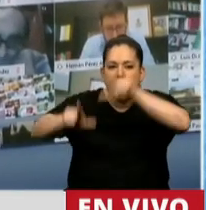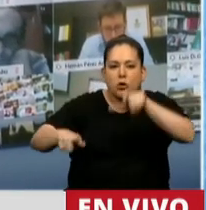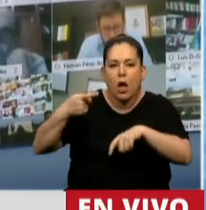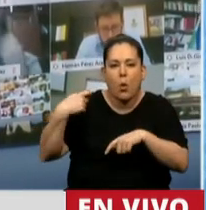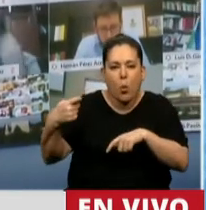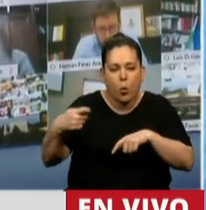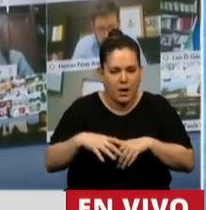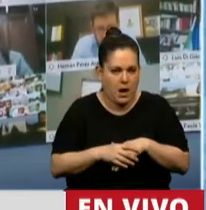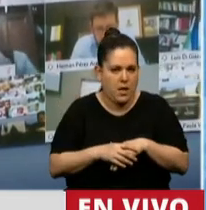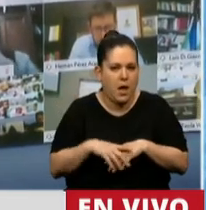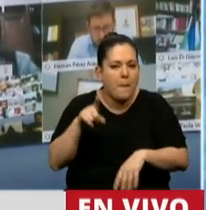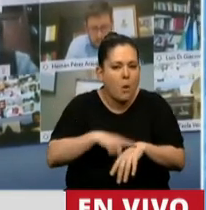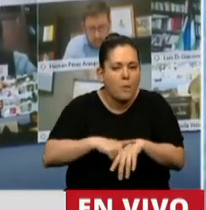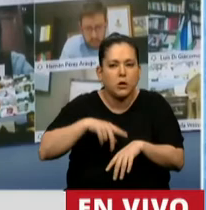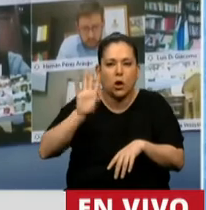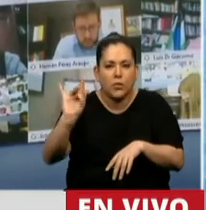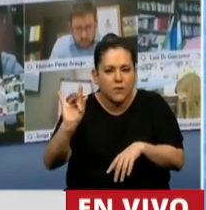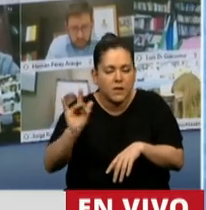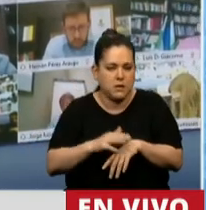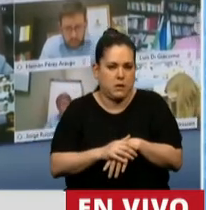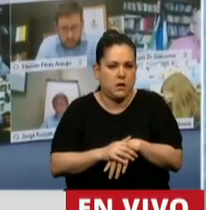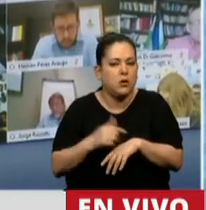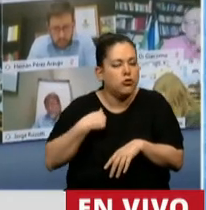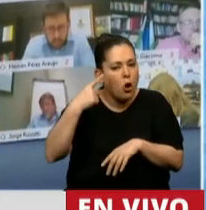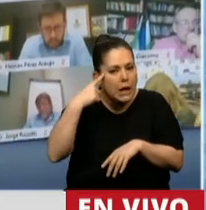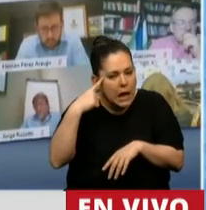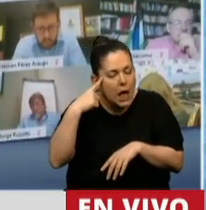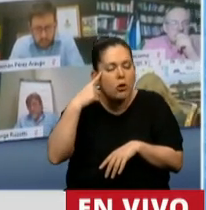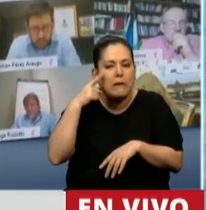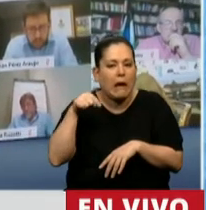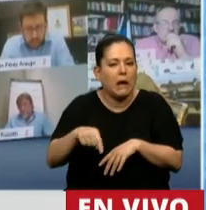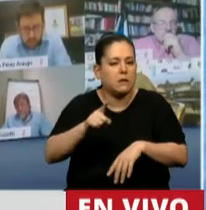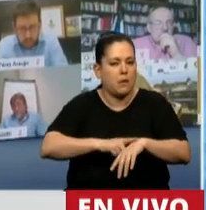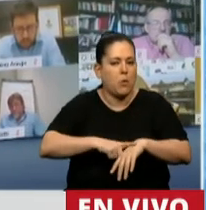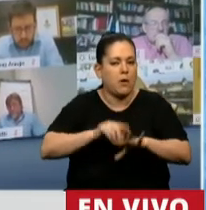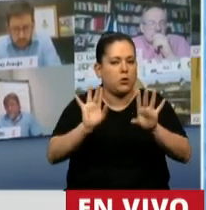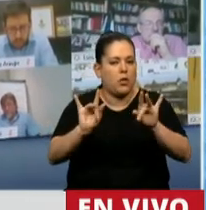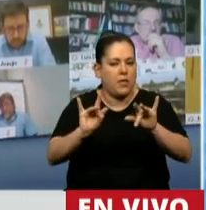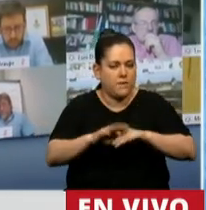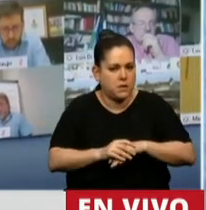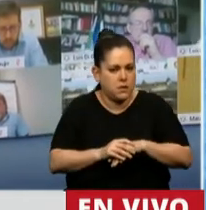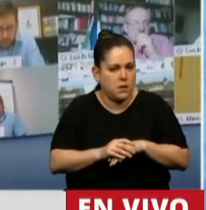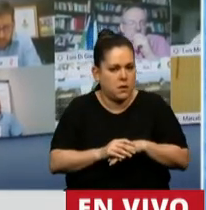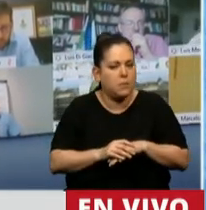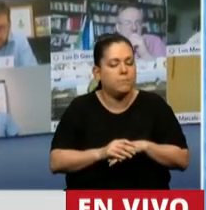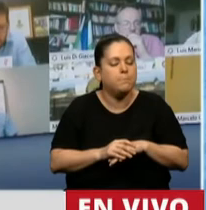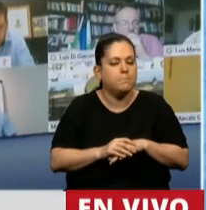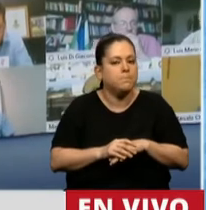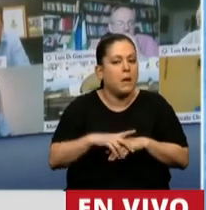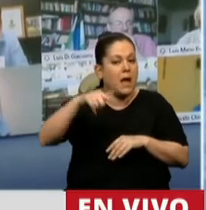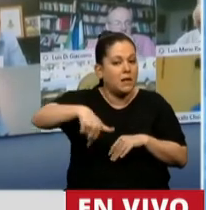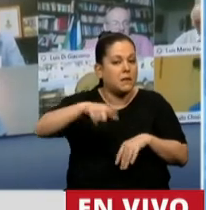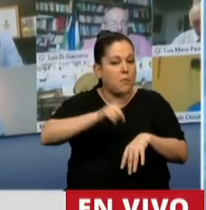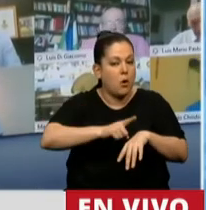y jubiladas en momentos difíciles y creo que realmente este es un momento difícil, estamos atravesando por un momento